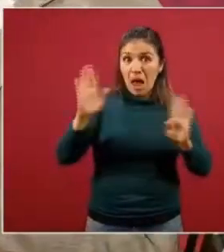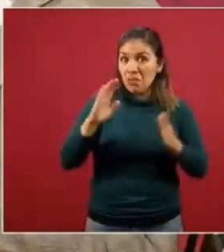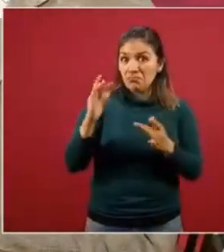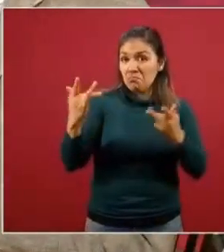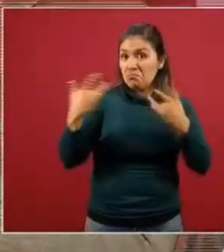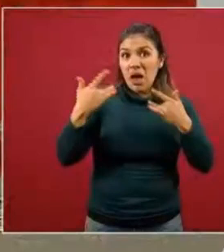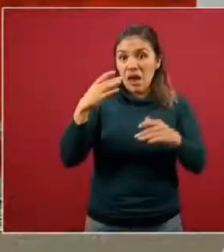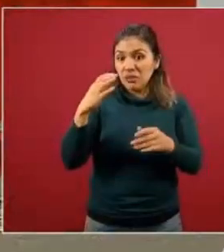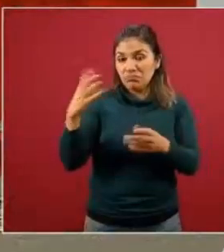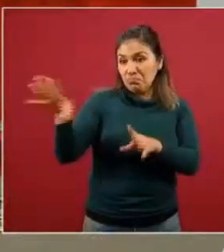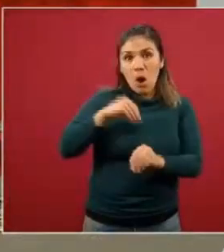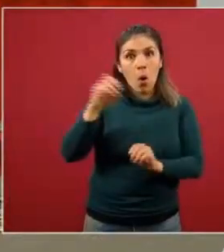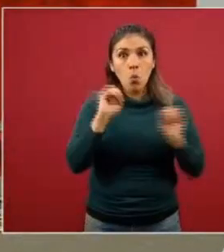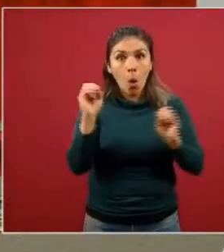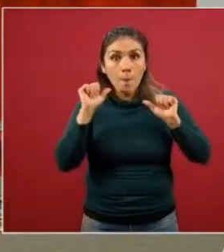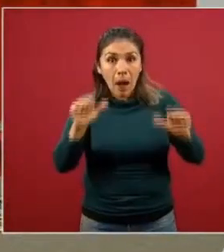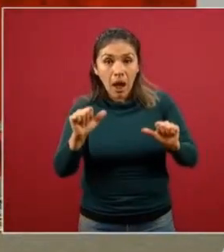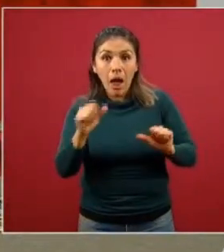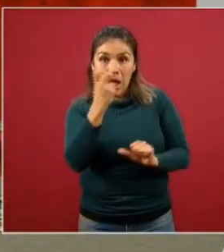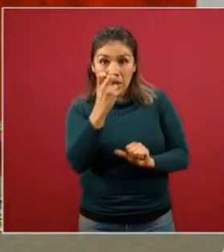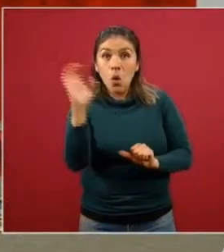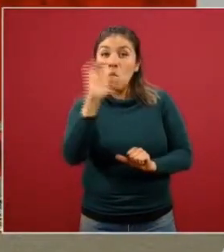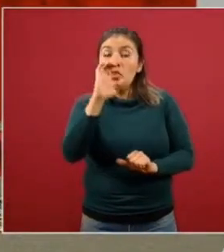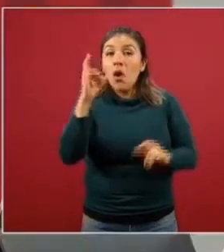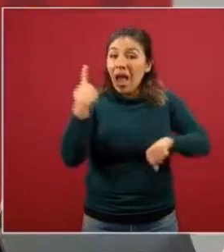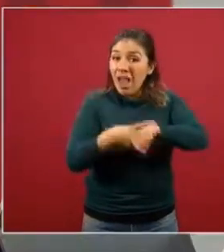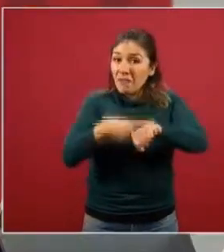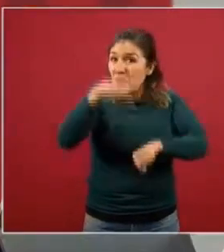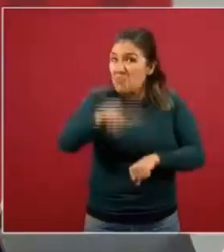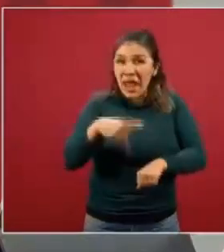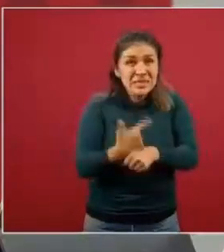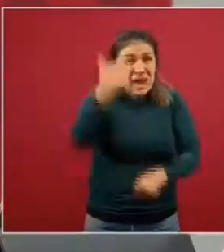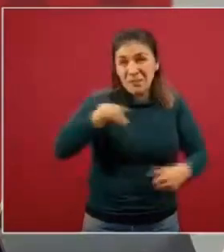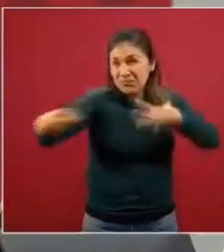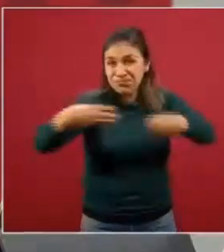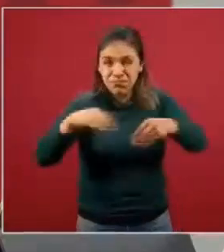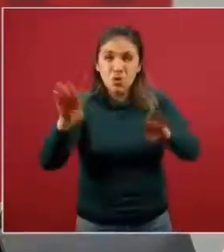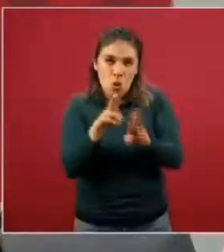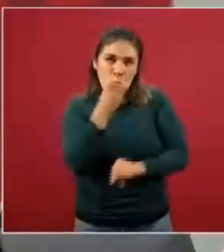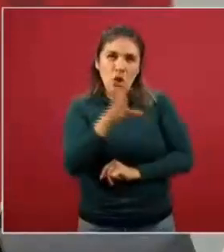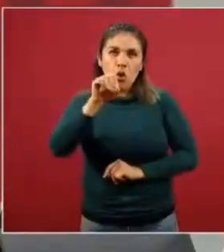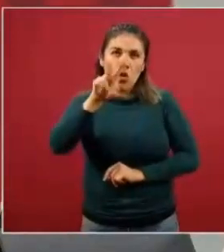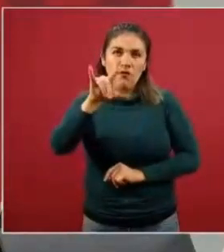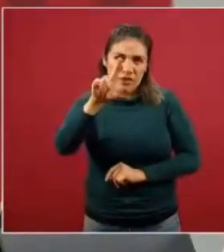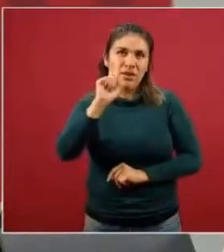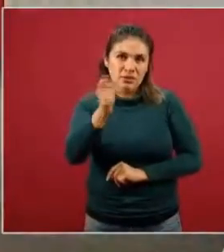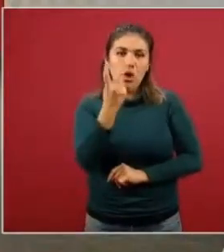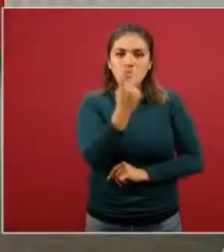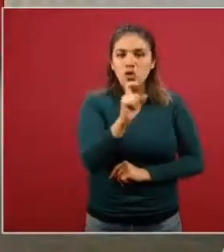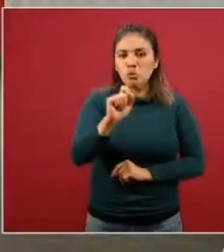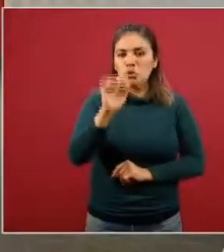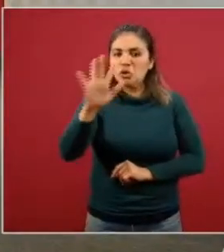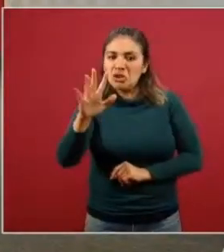Ahora, cuando las enfermedades son muy transmisibles, que es el caso de COVID, ya dije, su número básico de reproducción es alrededor de 2